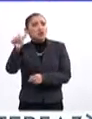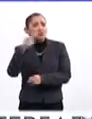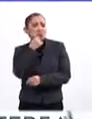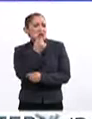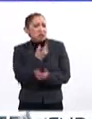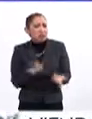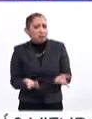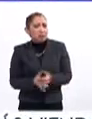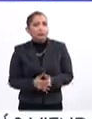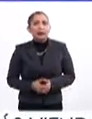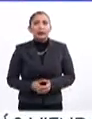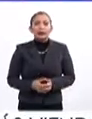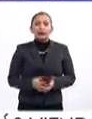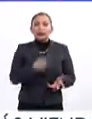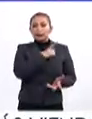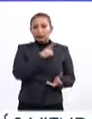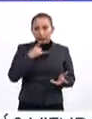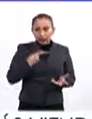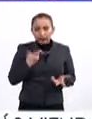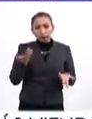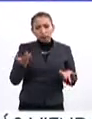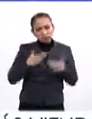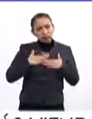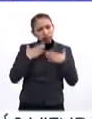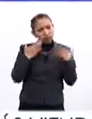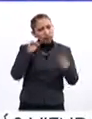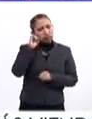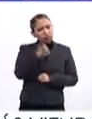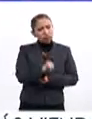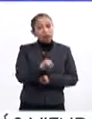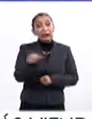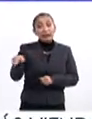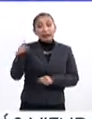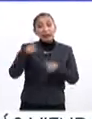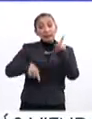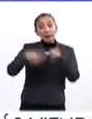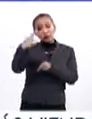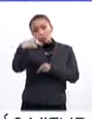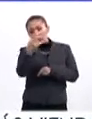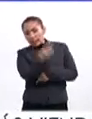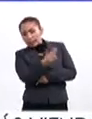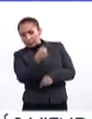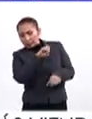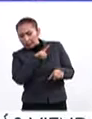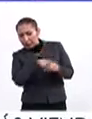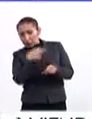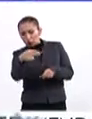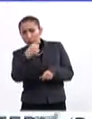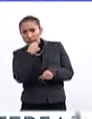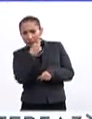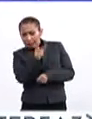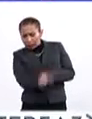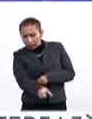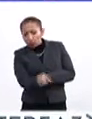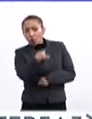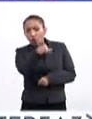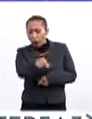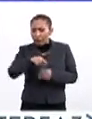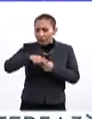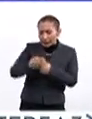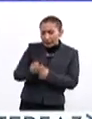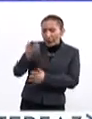niño. Tienen que tener esta disposición y de acuerdo a las necesidades especiales de su niño, pues